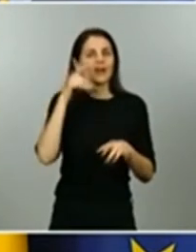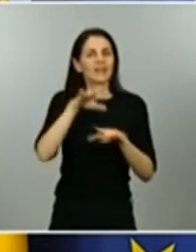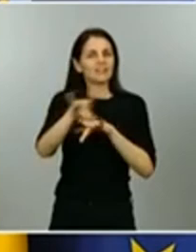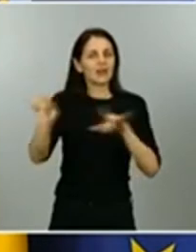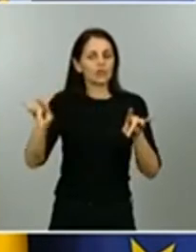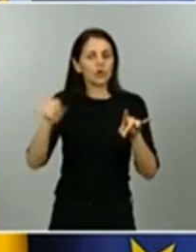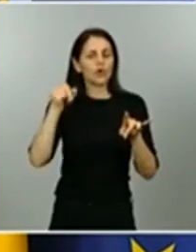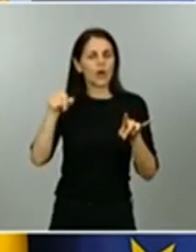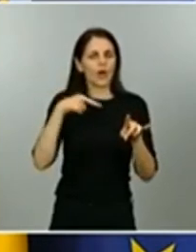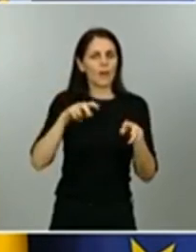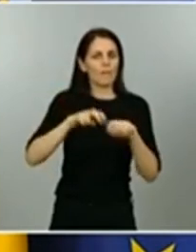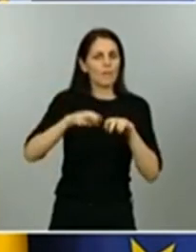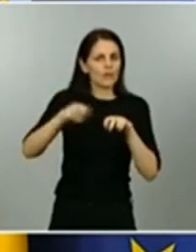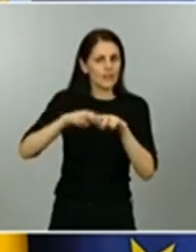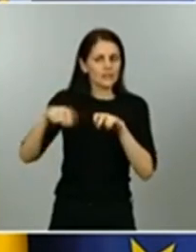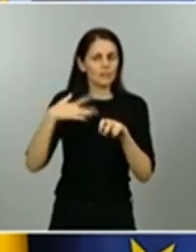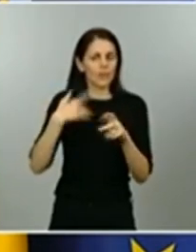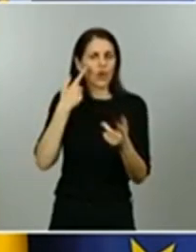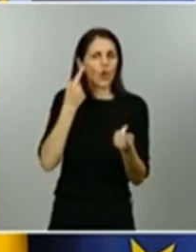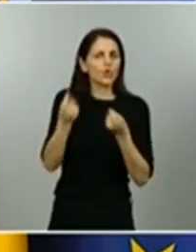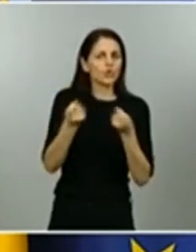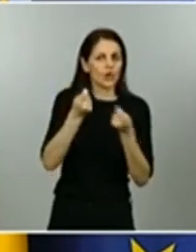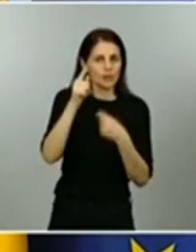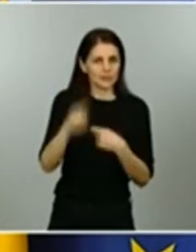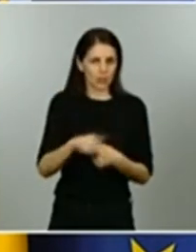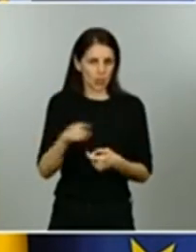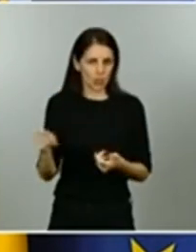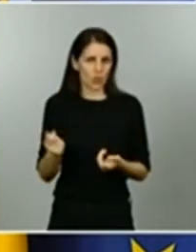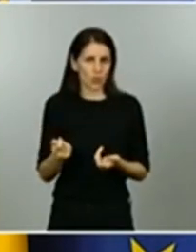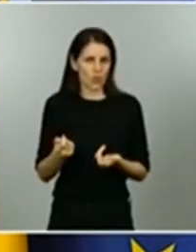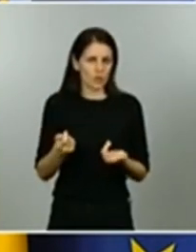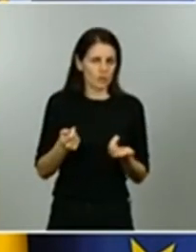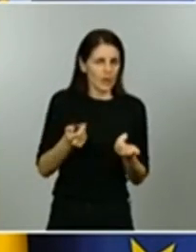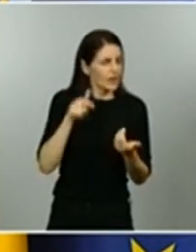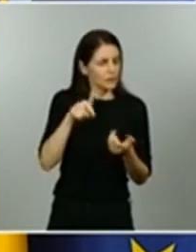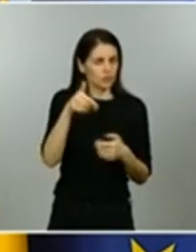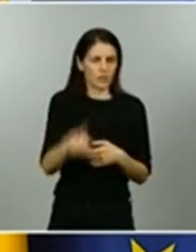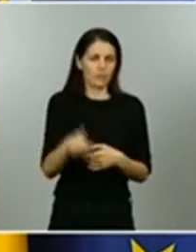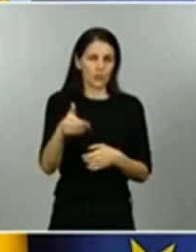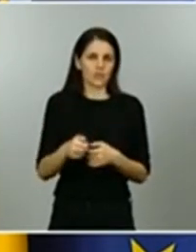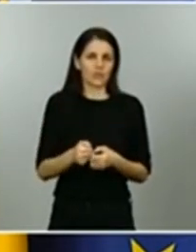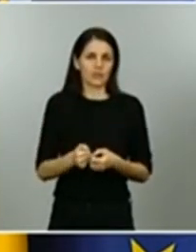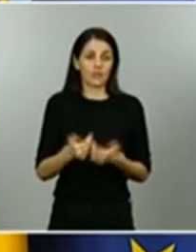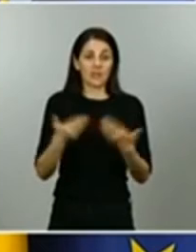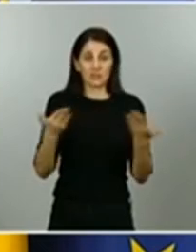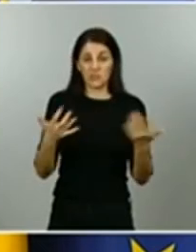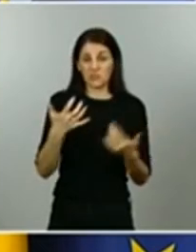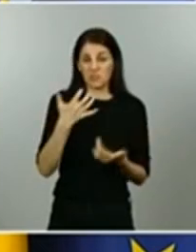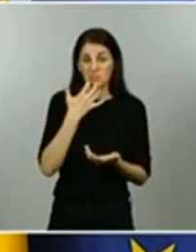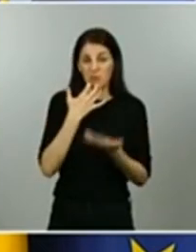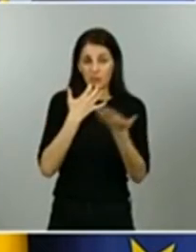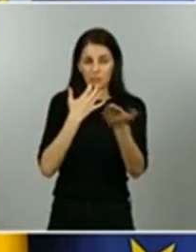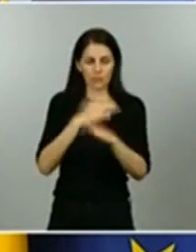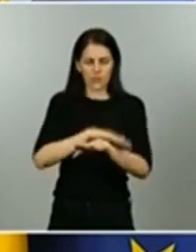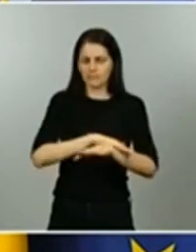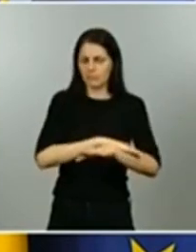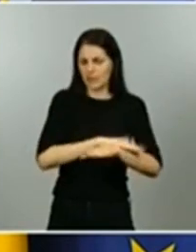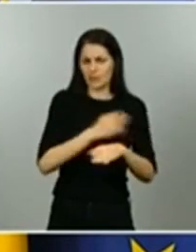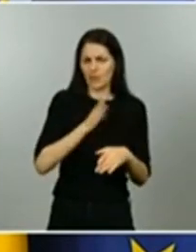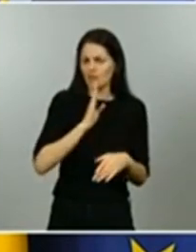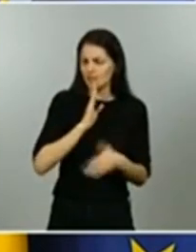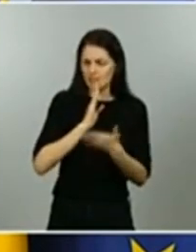incluso entre aquellos que están en la misma fase en este momento tal y como mencionaba el ministro al principio de su intervención